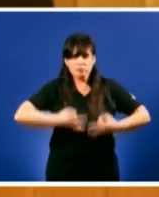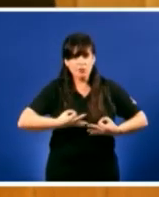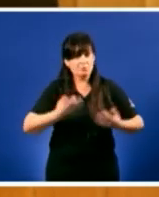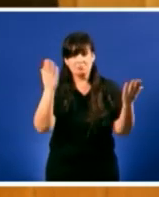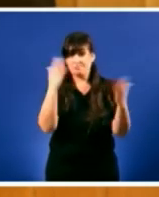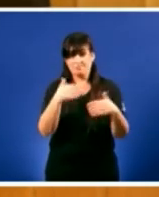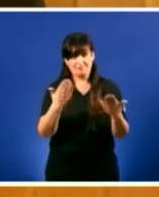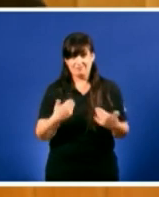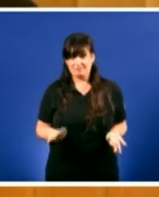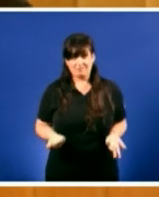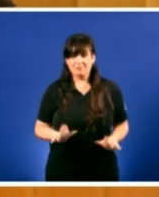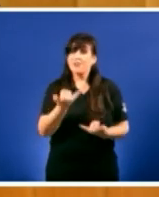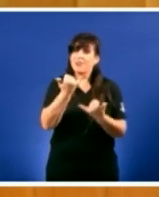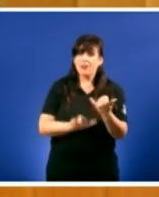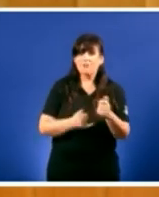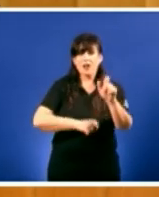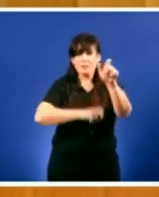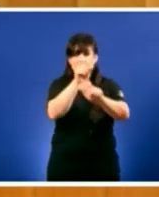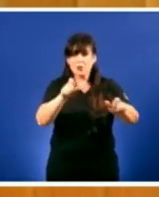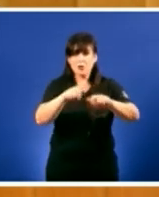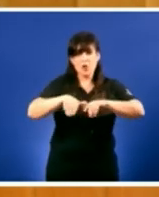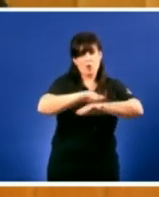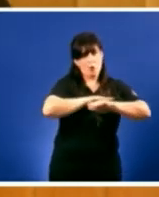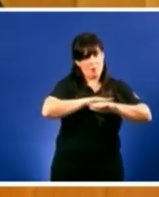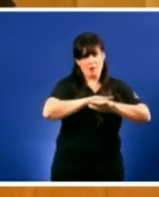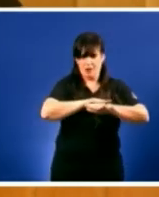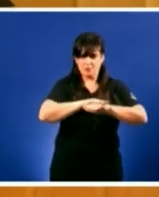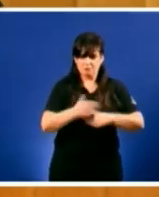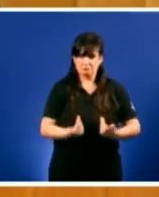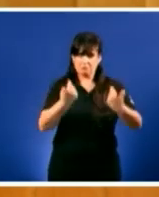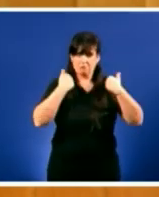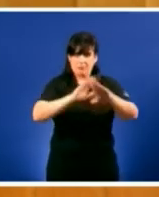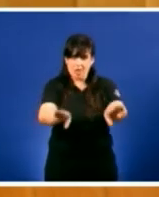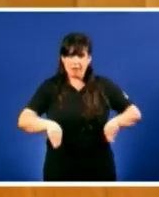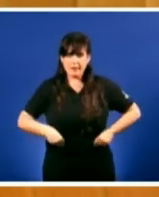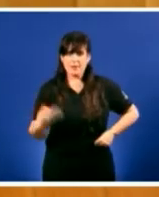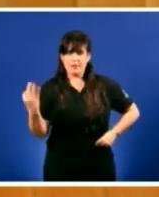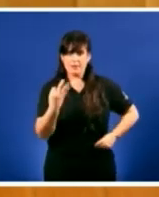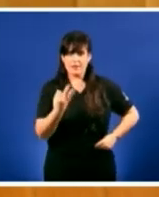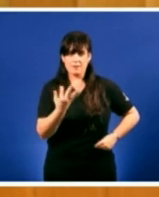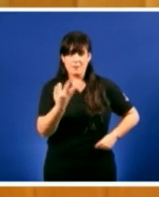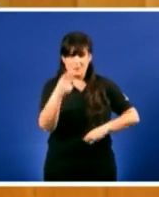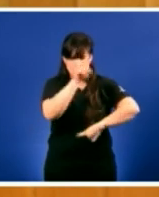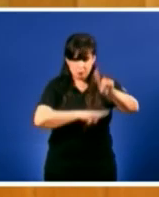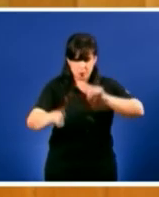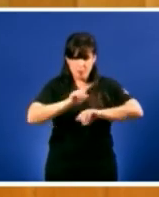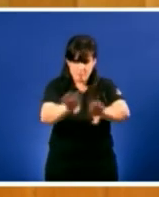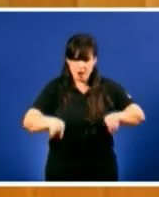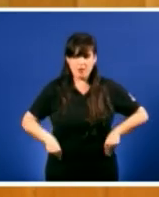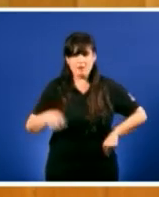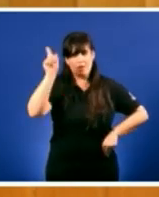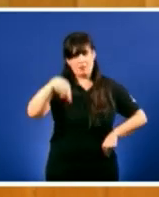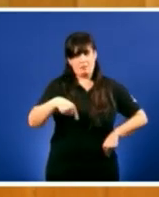seus gobernantes que asuman as súas responsabilidades que den a cara polos seus problemas en vez de